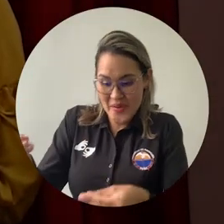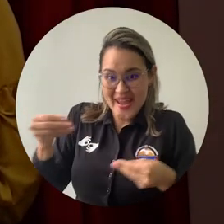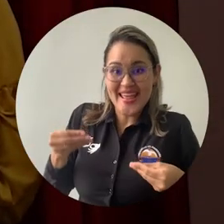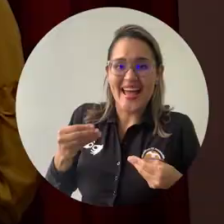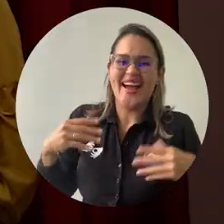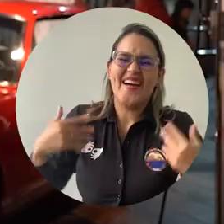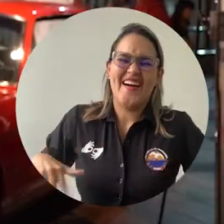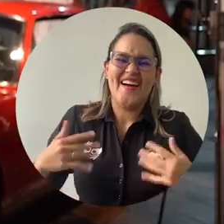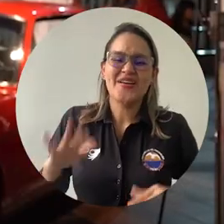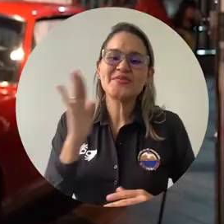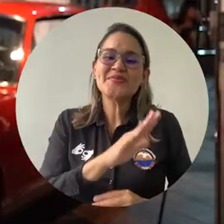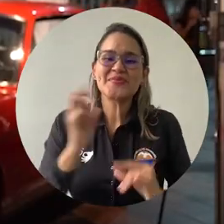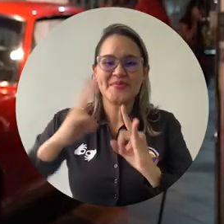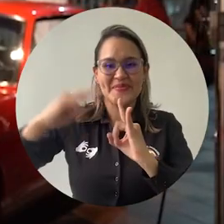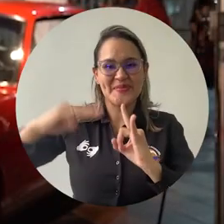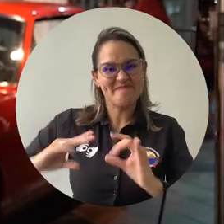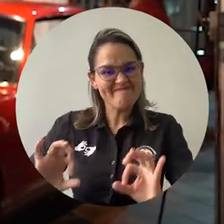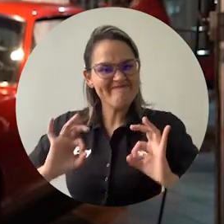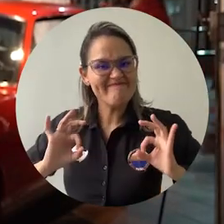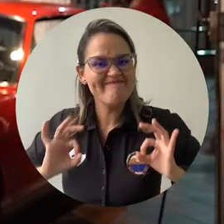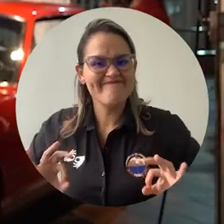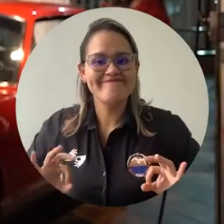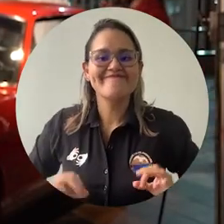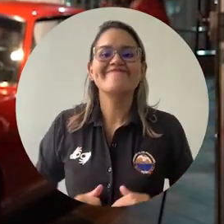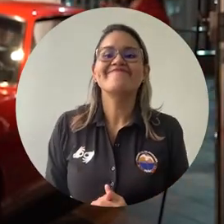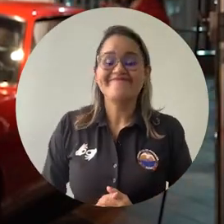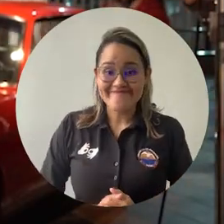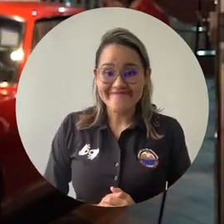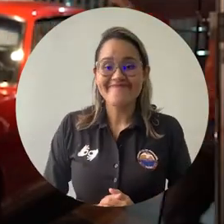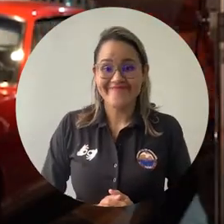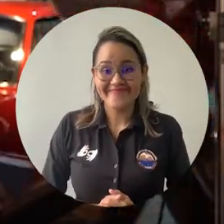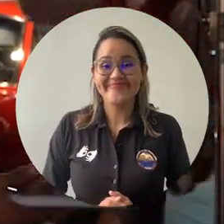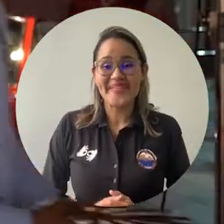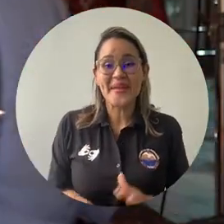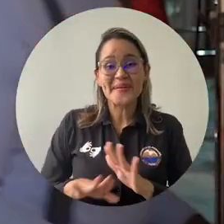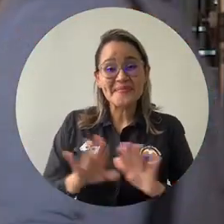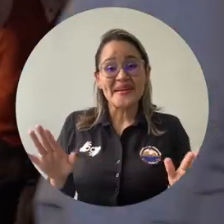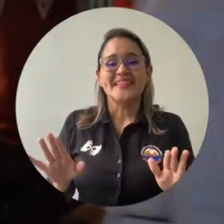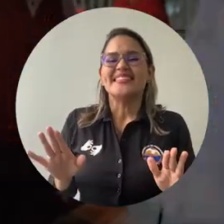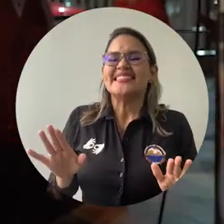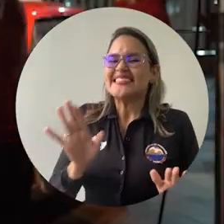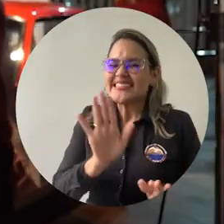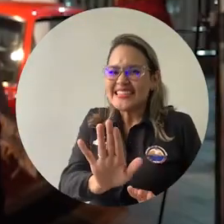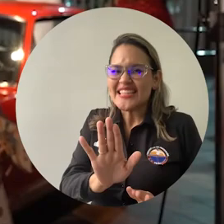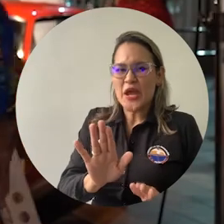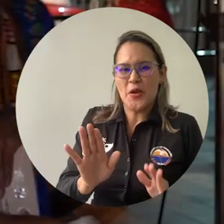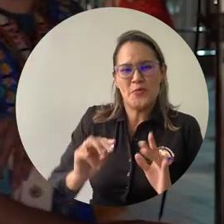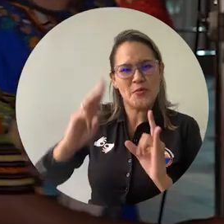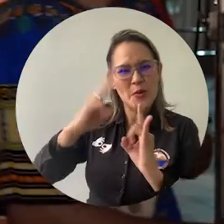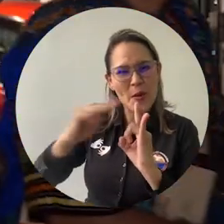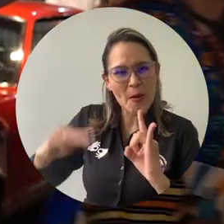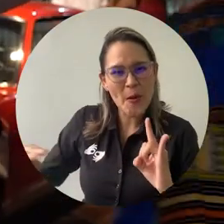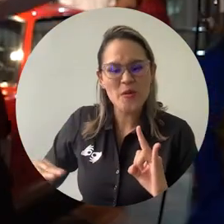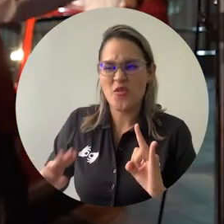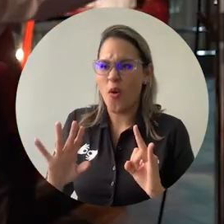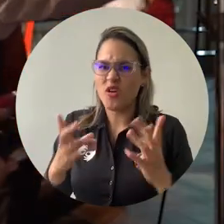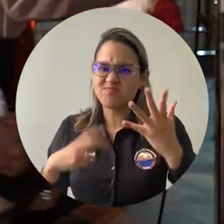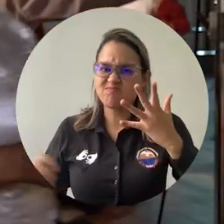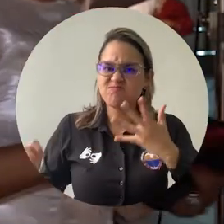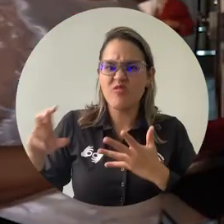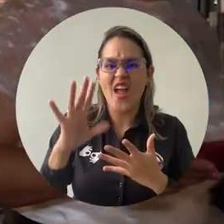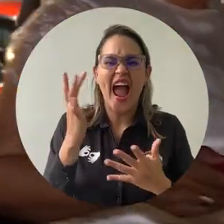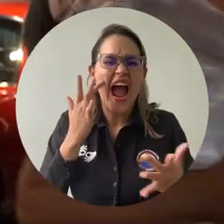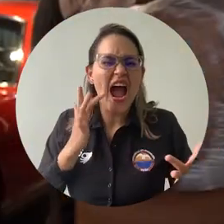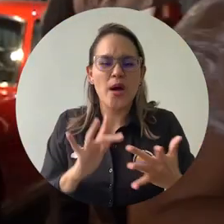reconocimiento para la Universidad de Magdalena haber entrado en su momento a ser parte de ese grupo selecto de las mejores